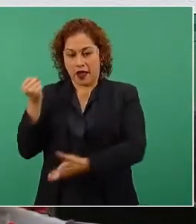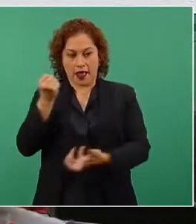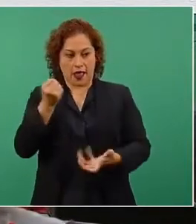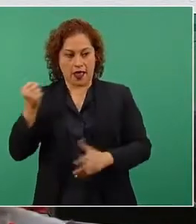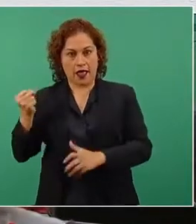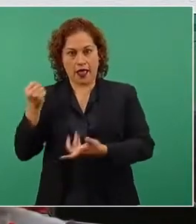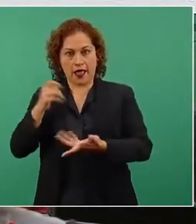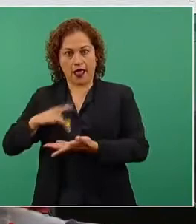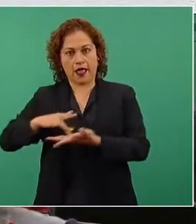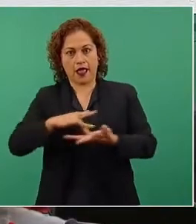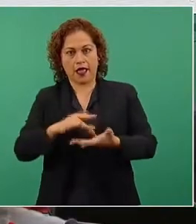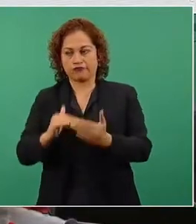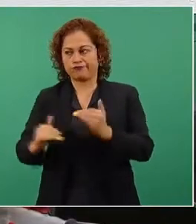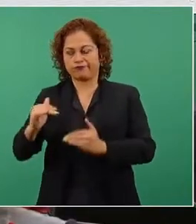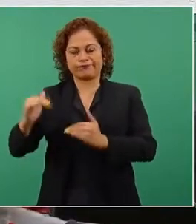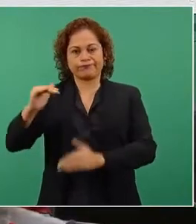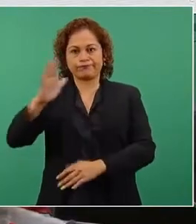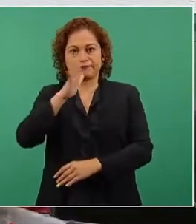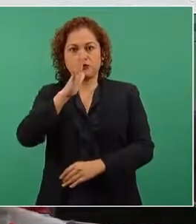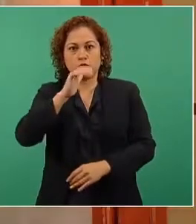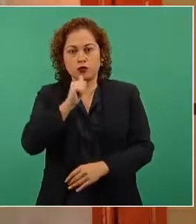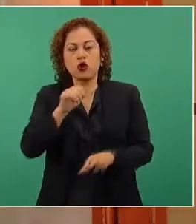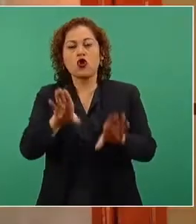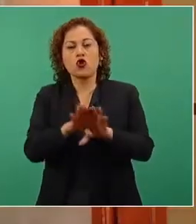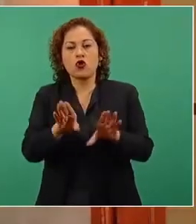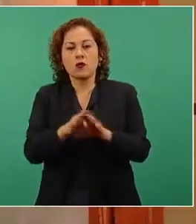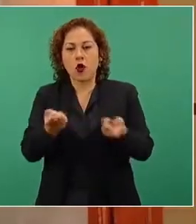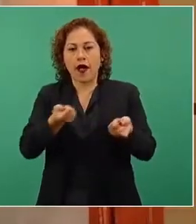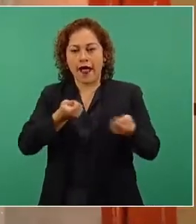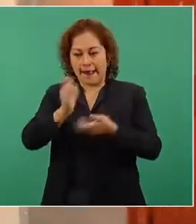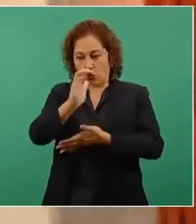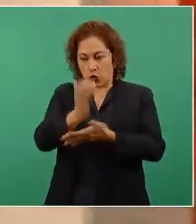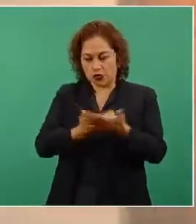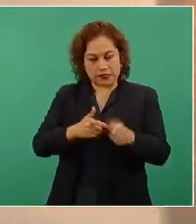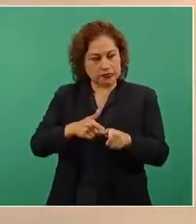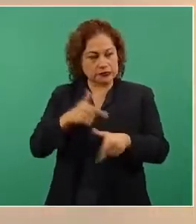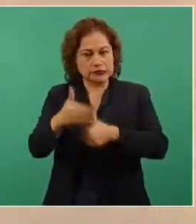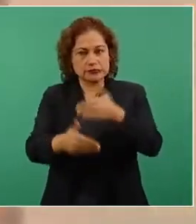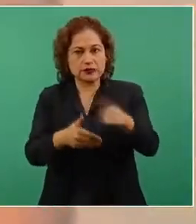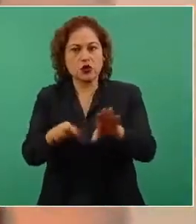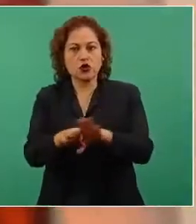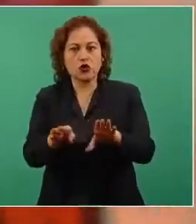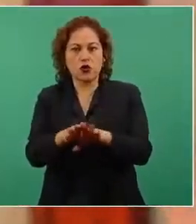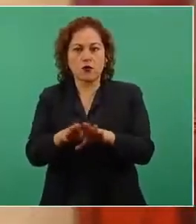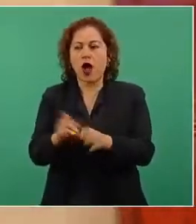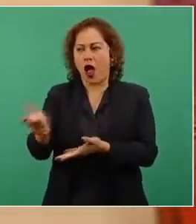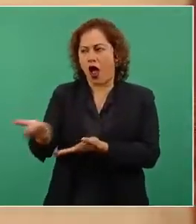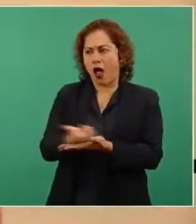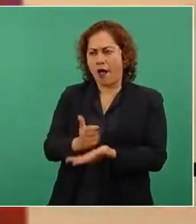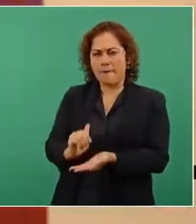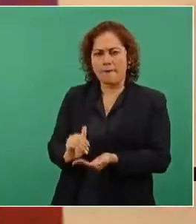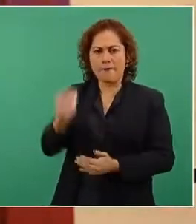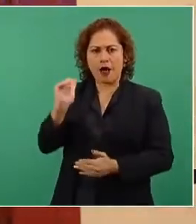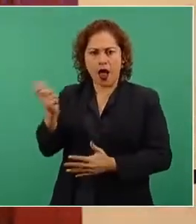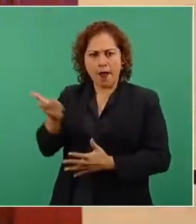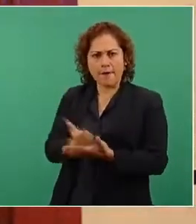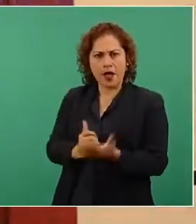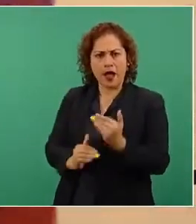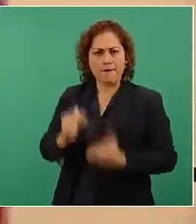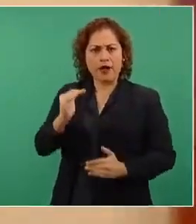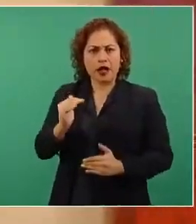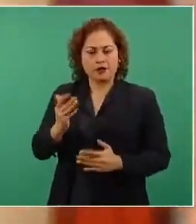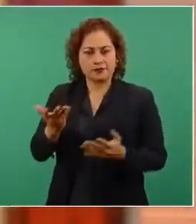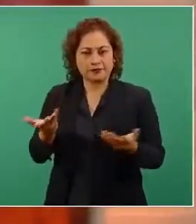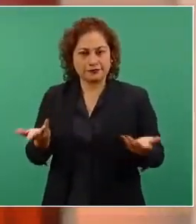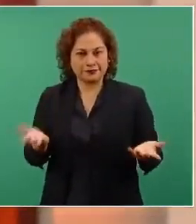la manera de sostener estos contratos pues es aumentando las tarifas. Por eso, la